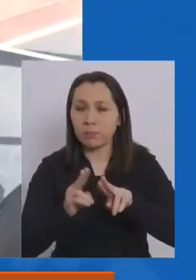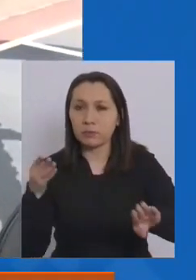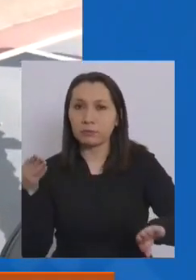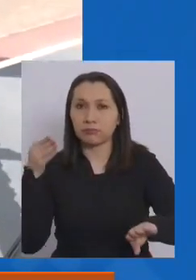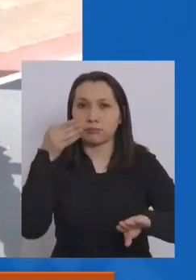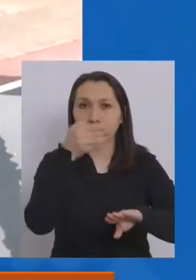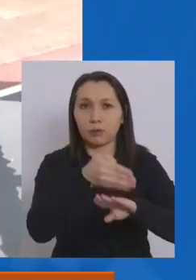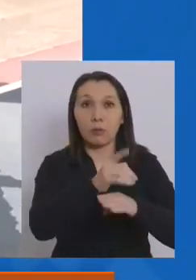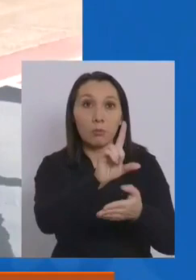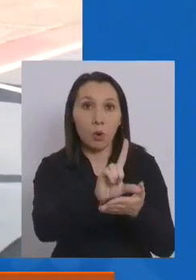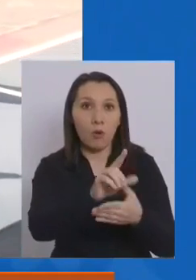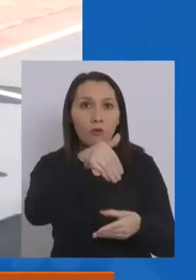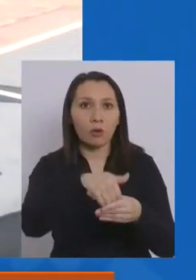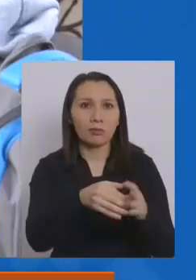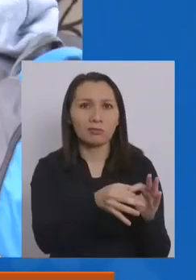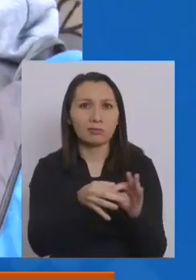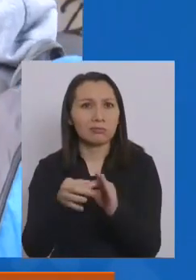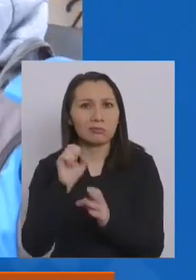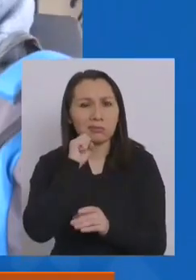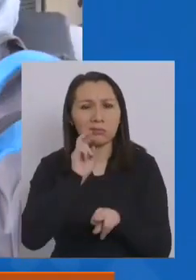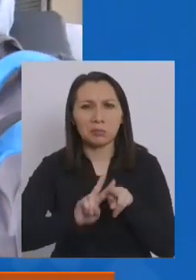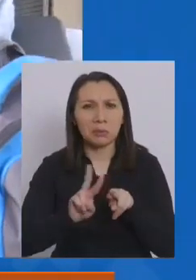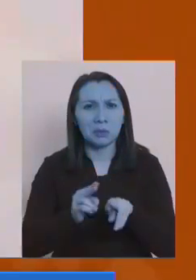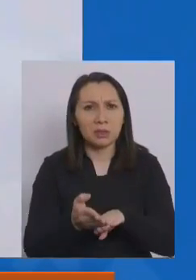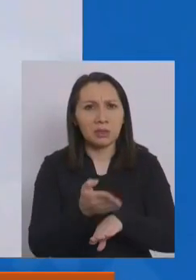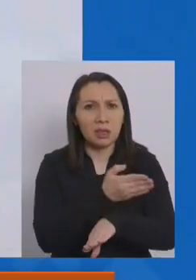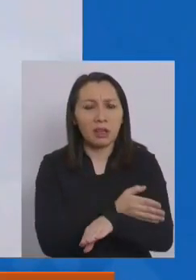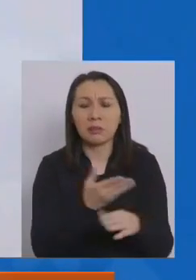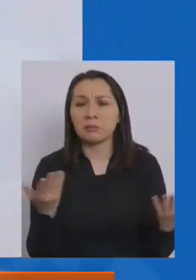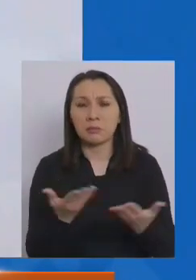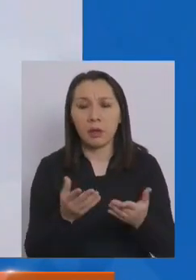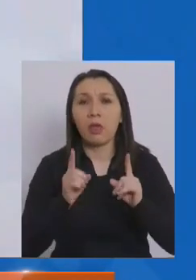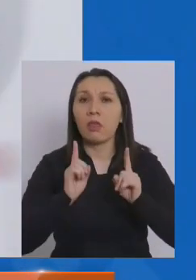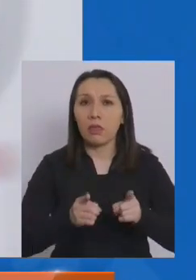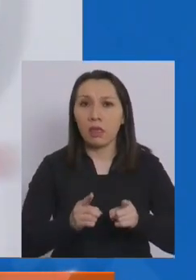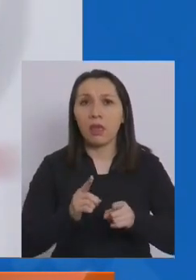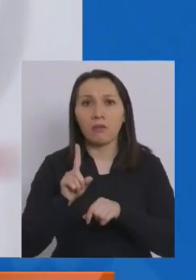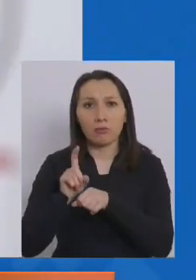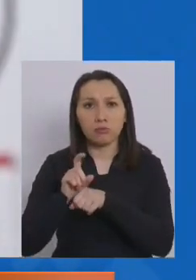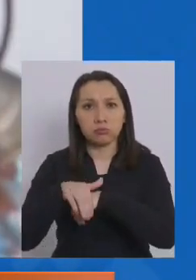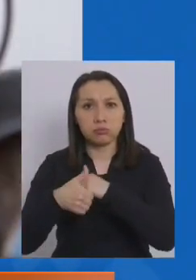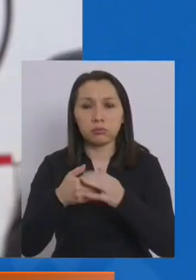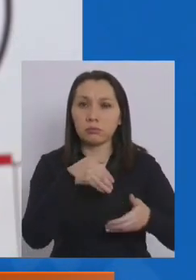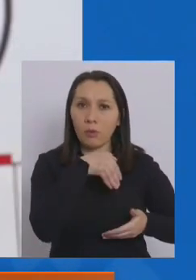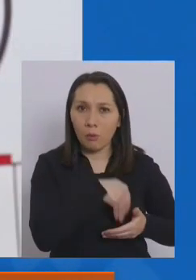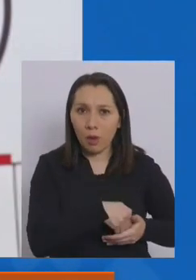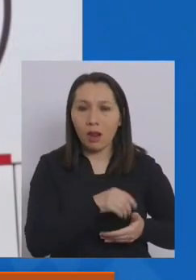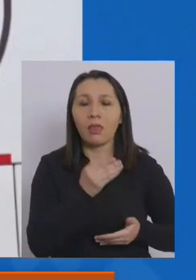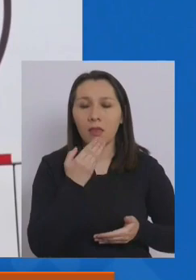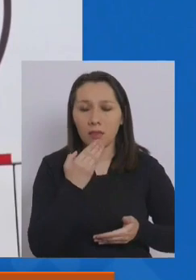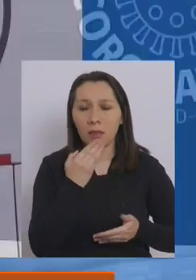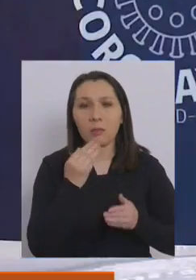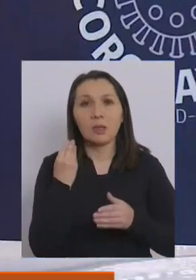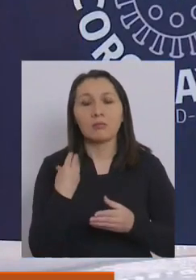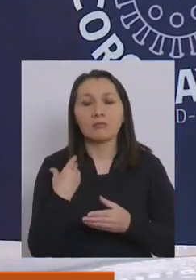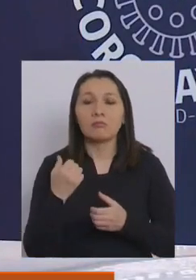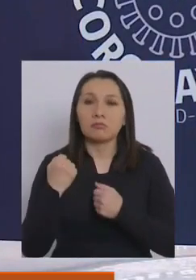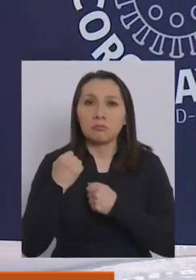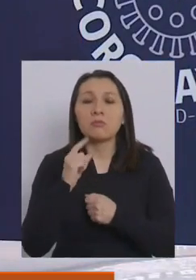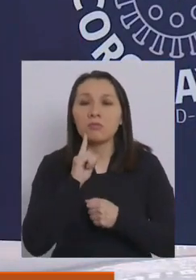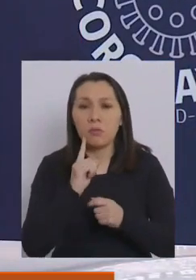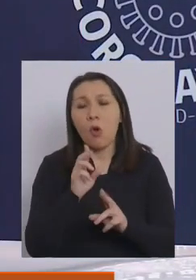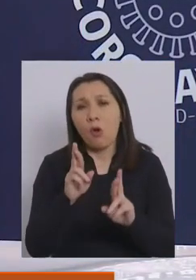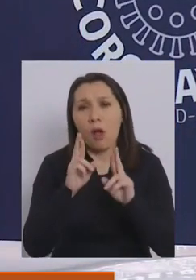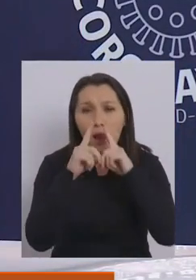lugar de votación. ¿Qué significa que prepararnos? Que tenemos que llevar el alcohol gel, tenemos que llevar, ojalá,